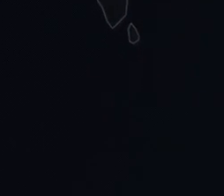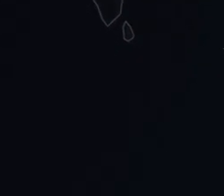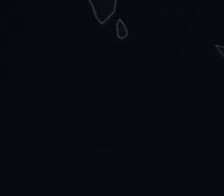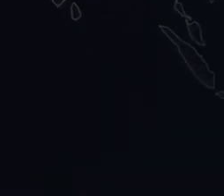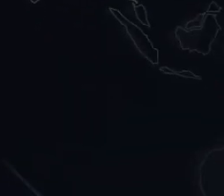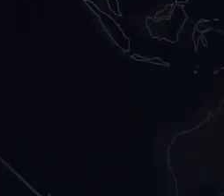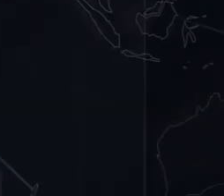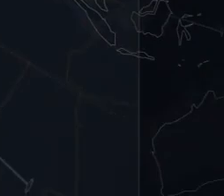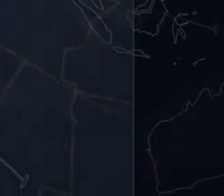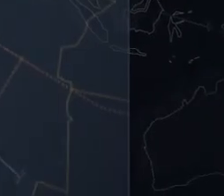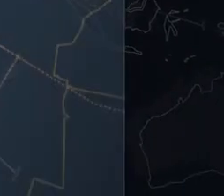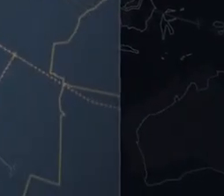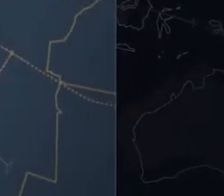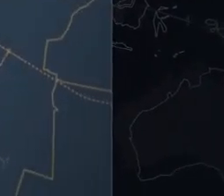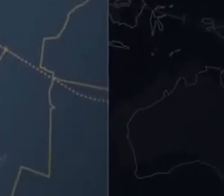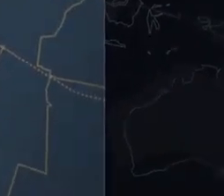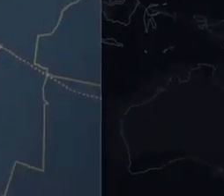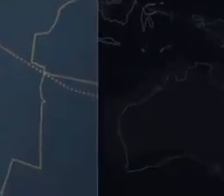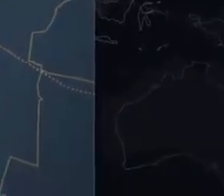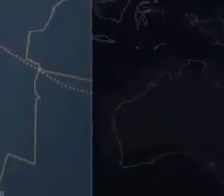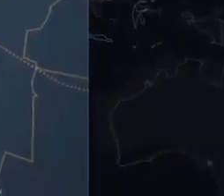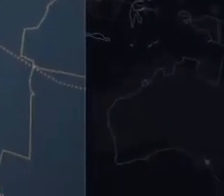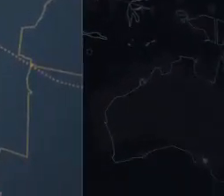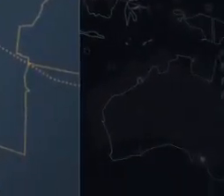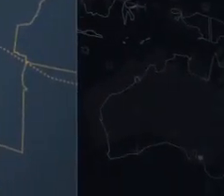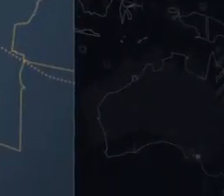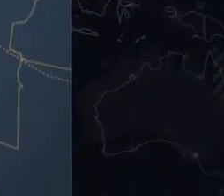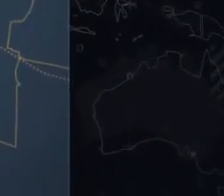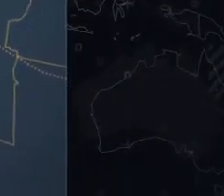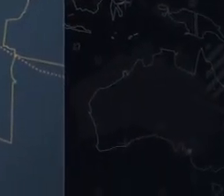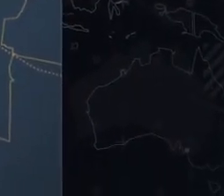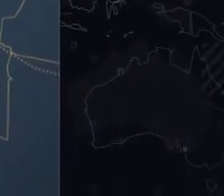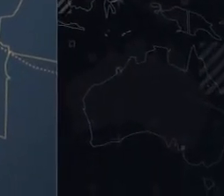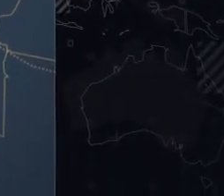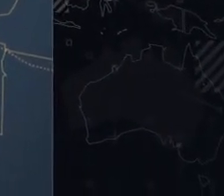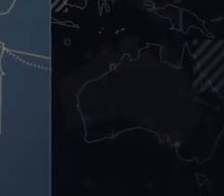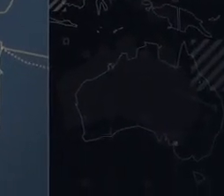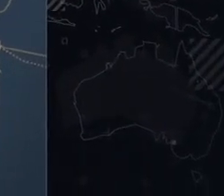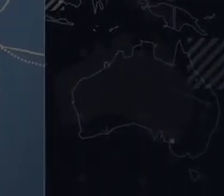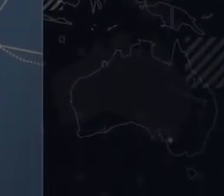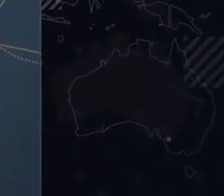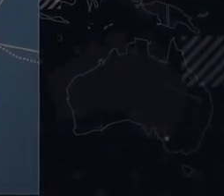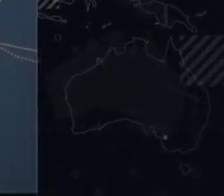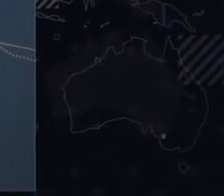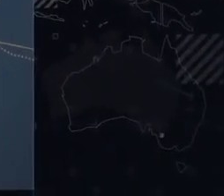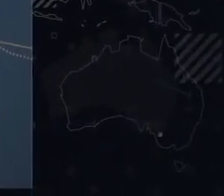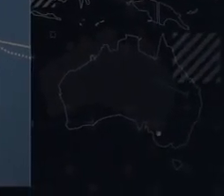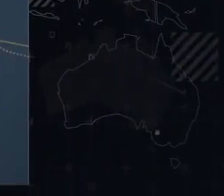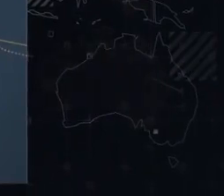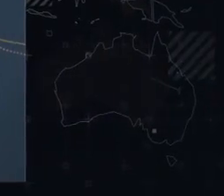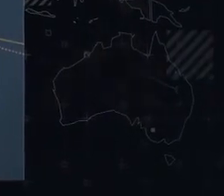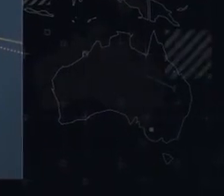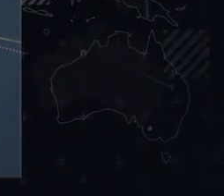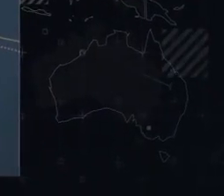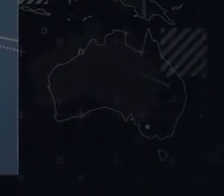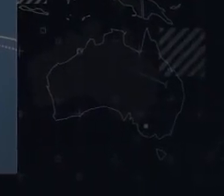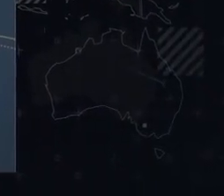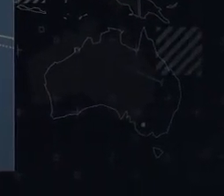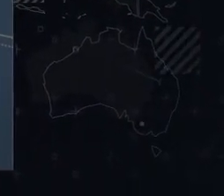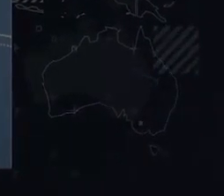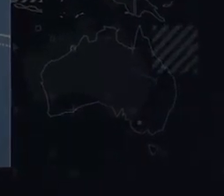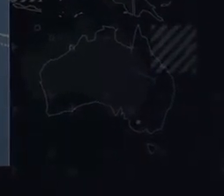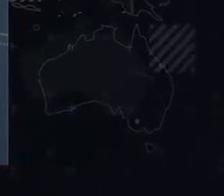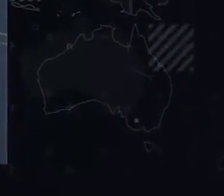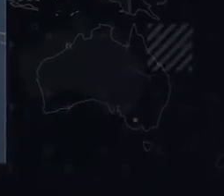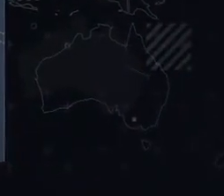parte médico informamos de 13 fallecimientos. Un hombre de 35 años de edad, originario residente de Mashcanú, con antecedentes médicos de obesidad.